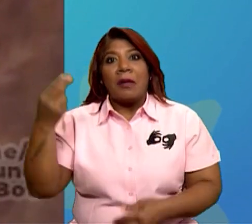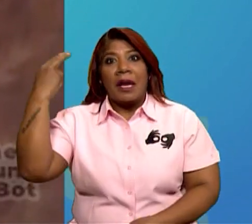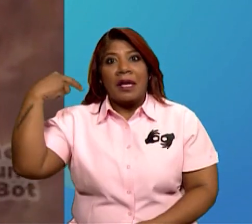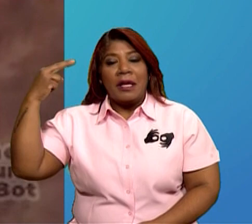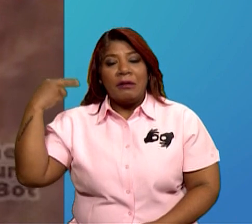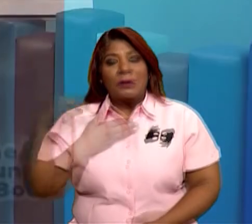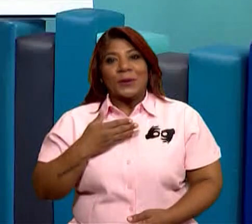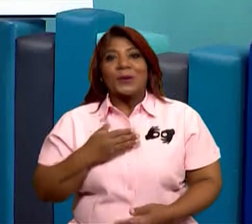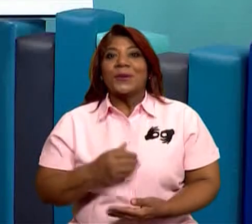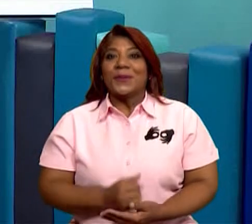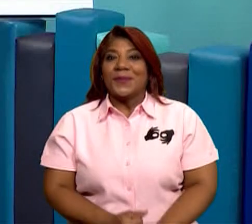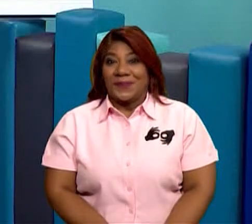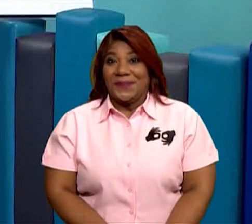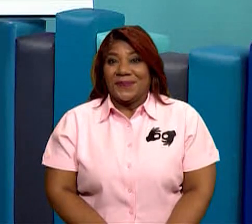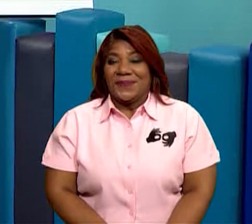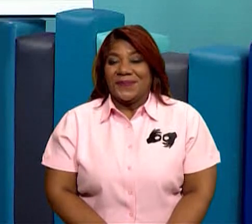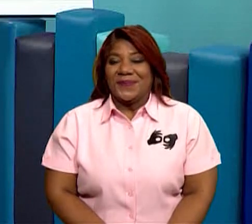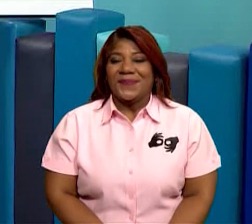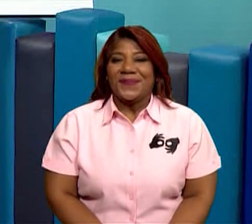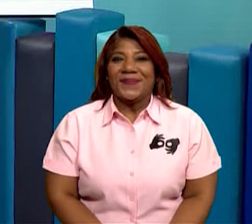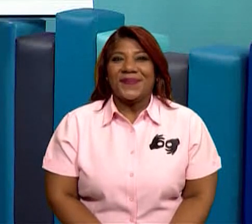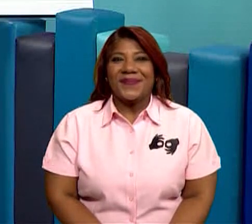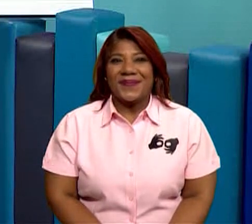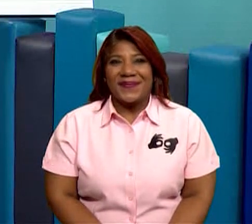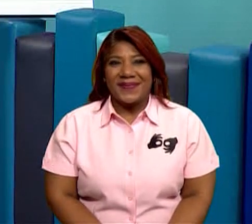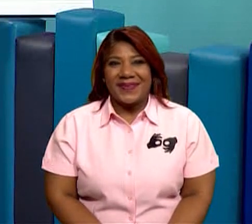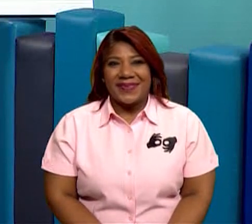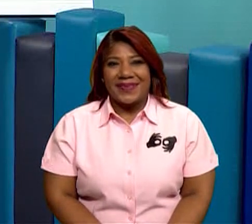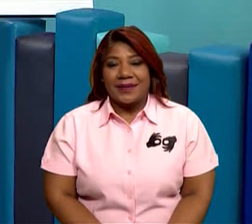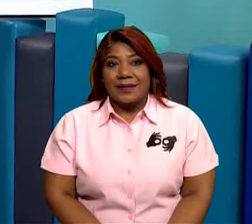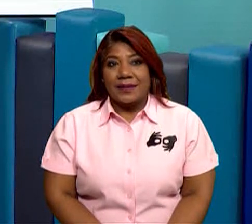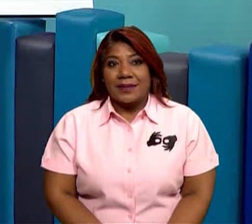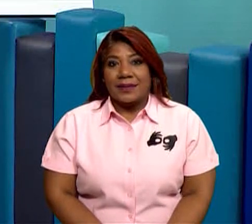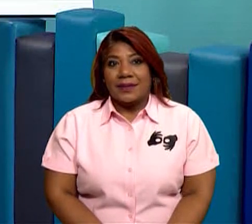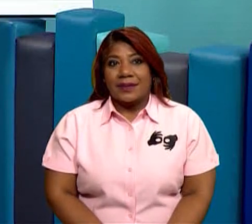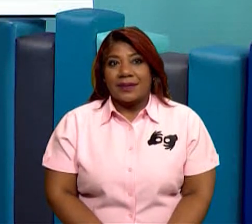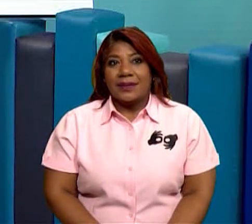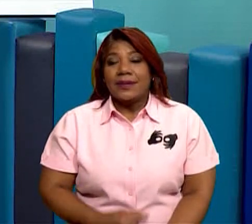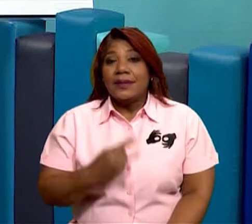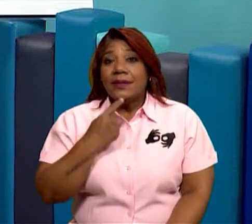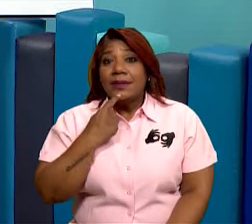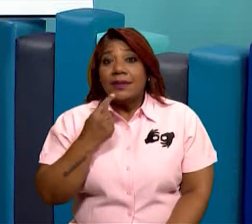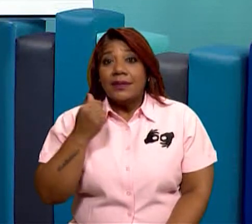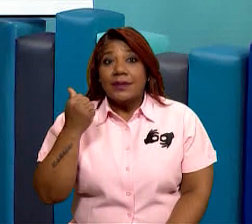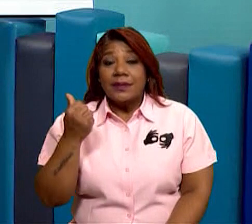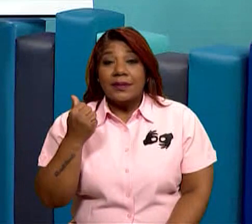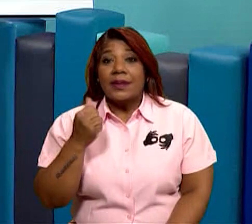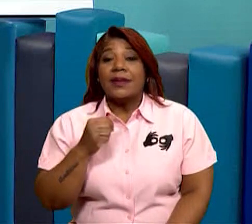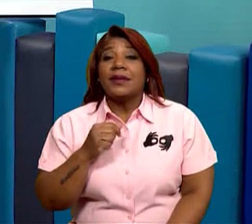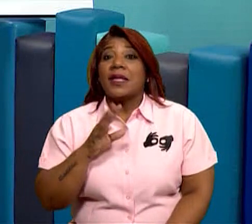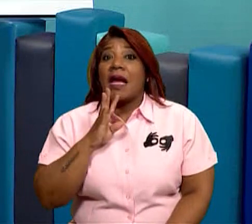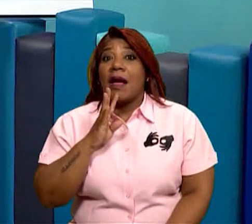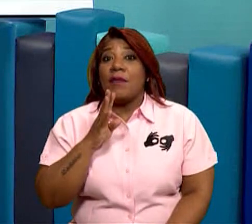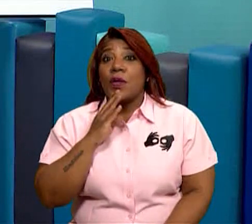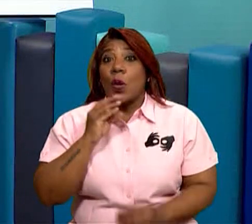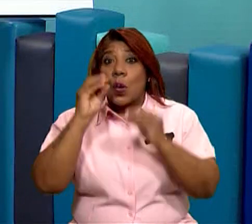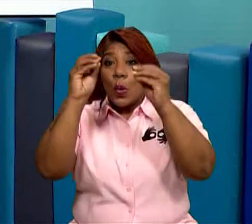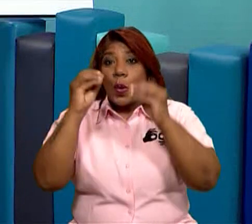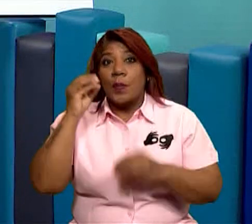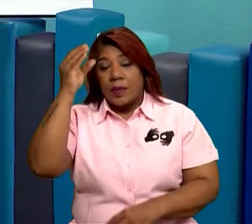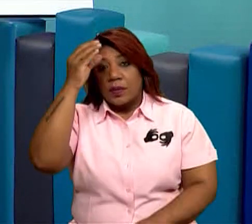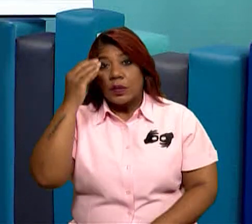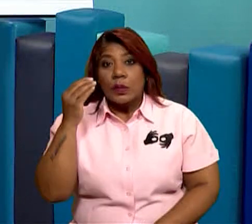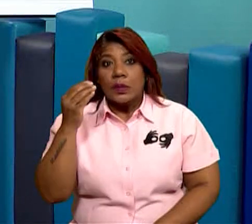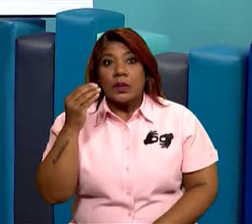científico en mi tiempo. Mmm, ¿saben lo que le pasó a él? Acá atrás, Camerino, conversando con él, me dijo que al